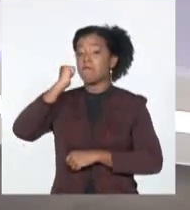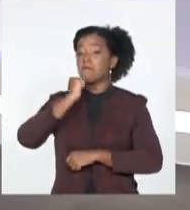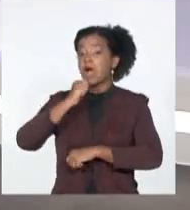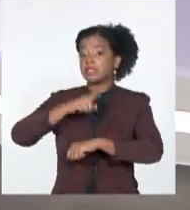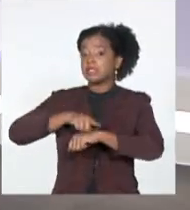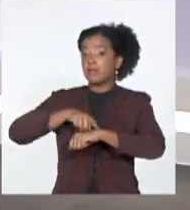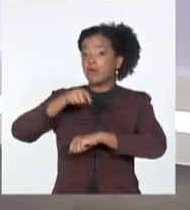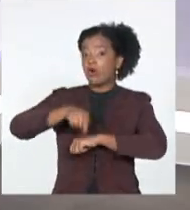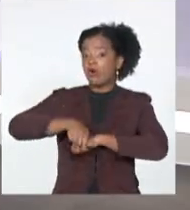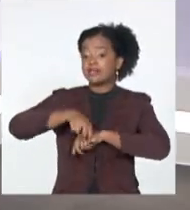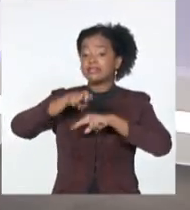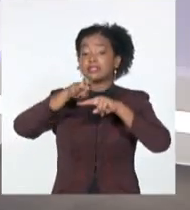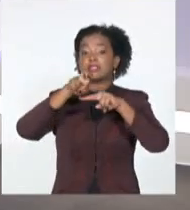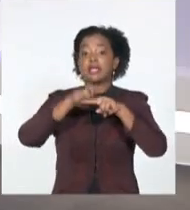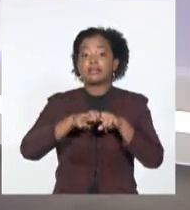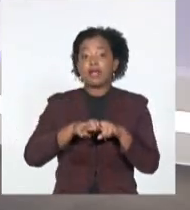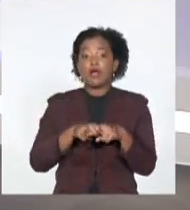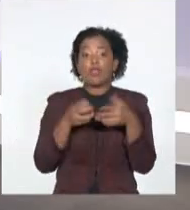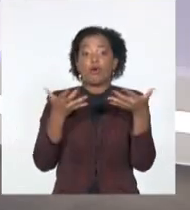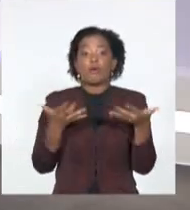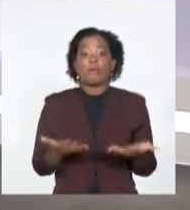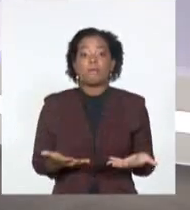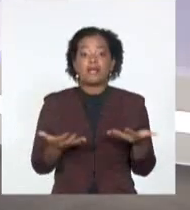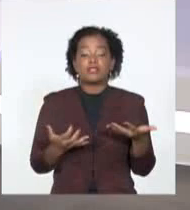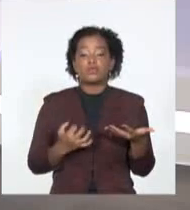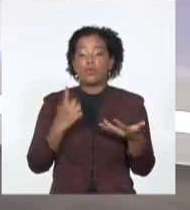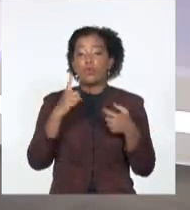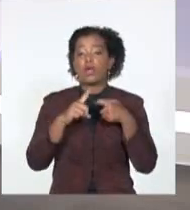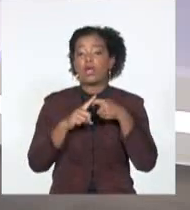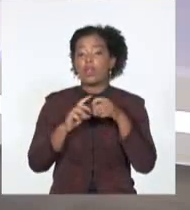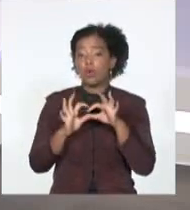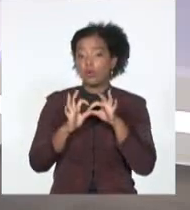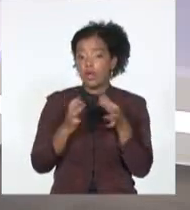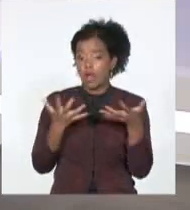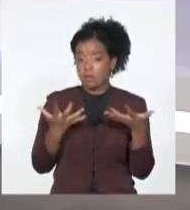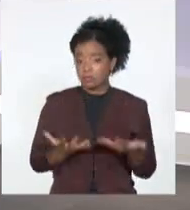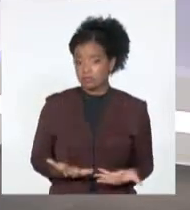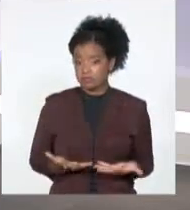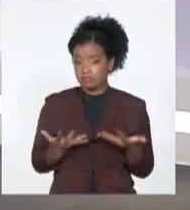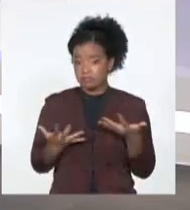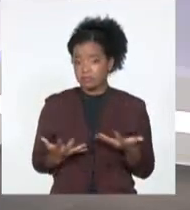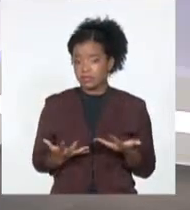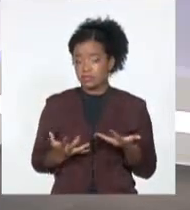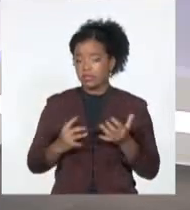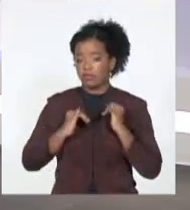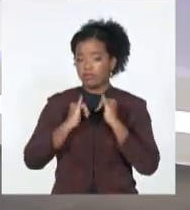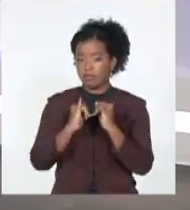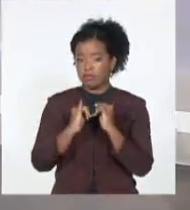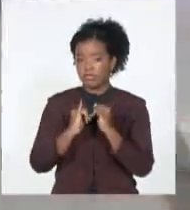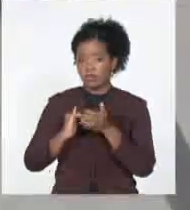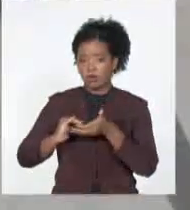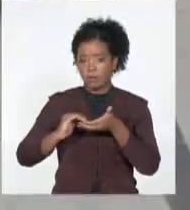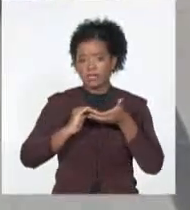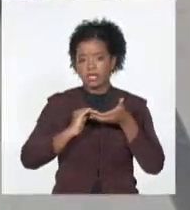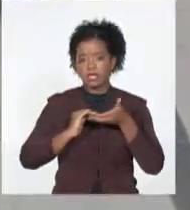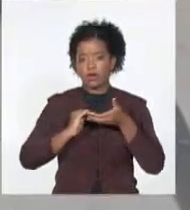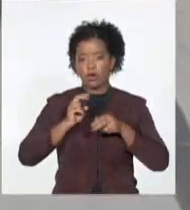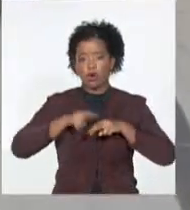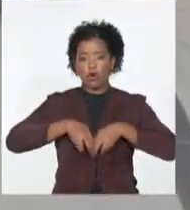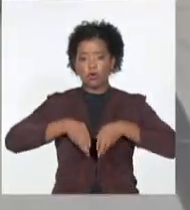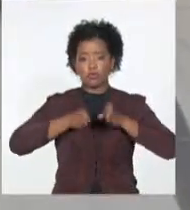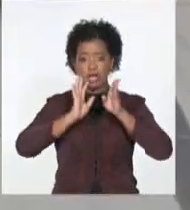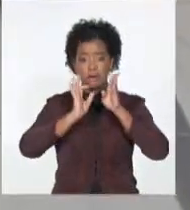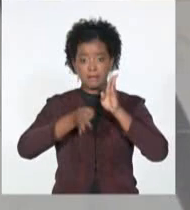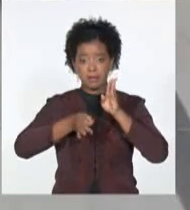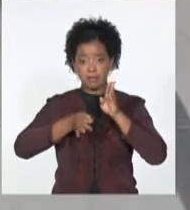con un kilogramo y medio de peso en cada tobillo. Según nos reporta el colega Roberto Partagás en el hotel Copacabana, Eric entabló un nuevo registro